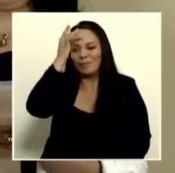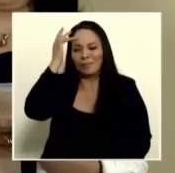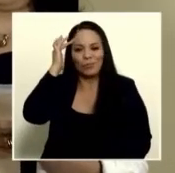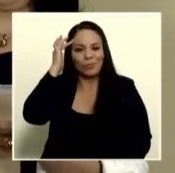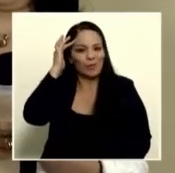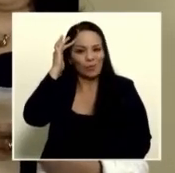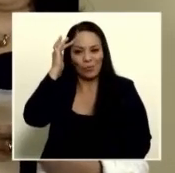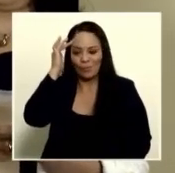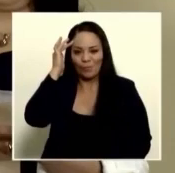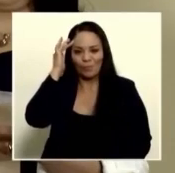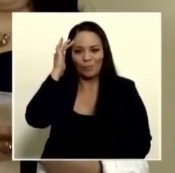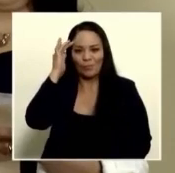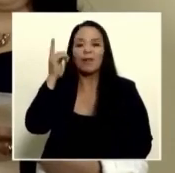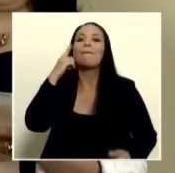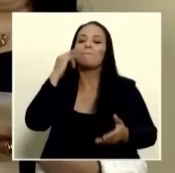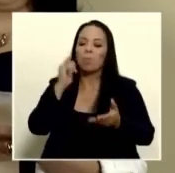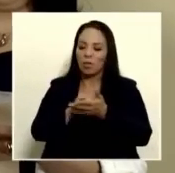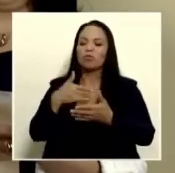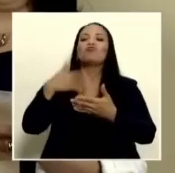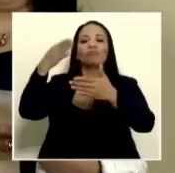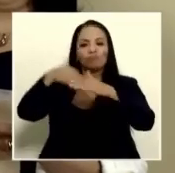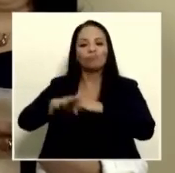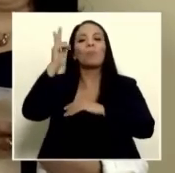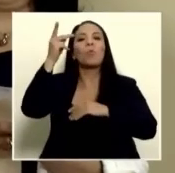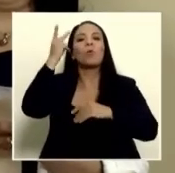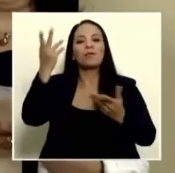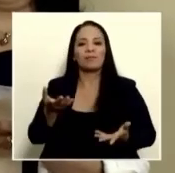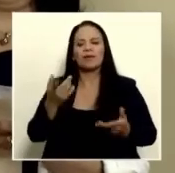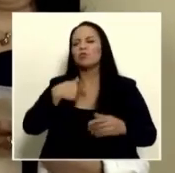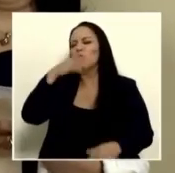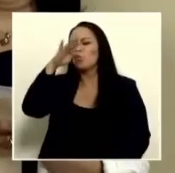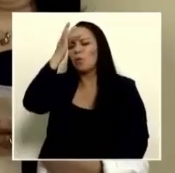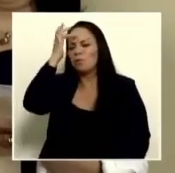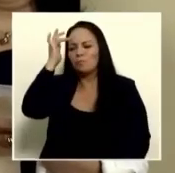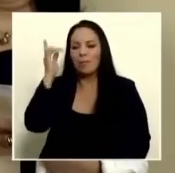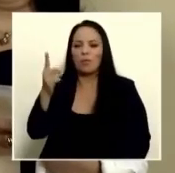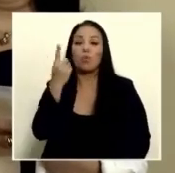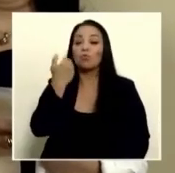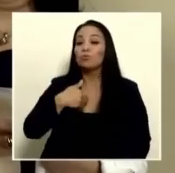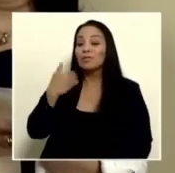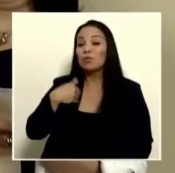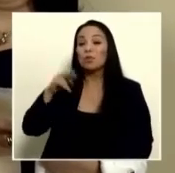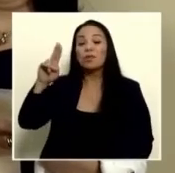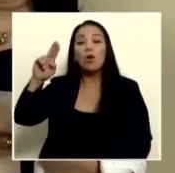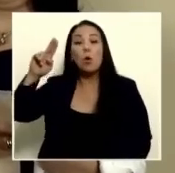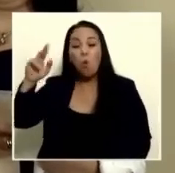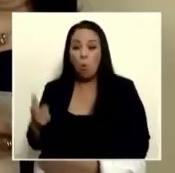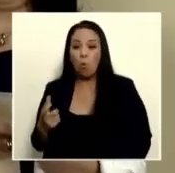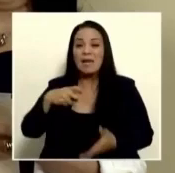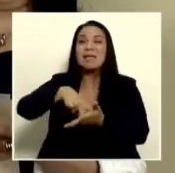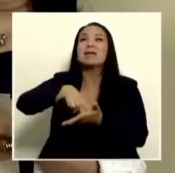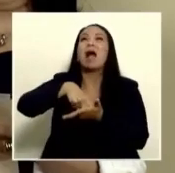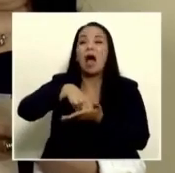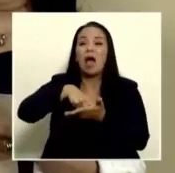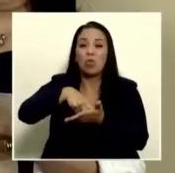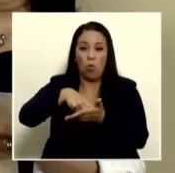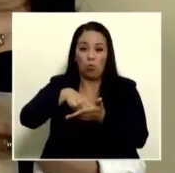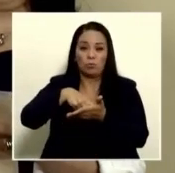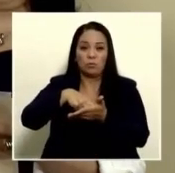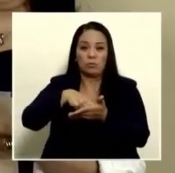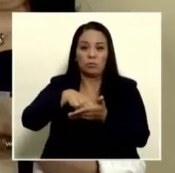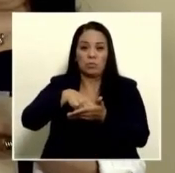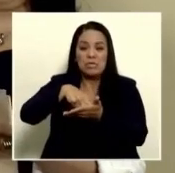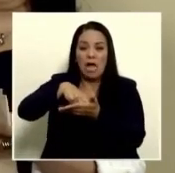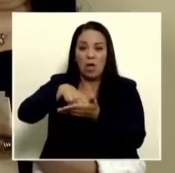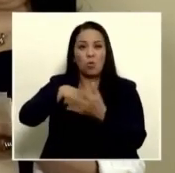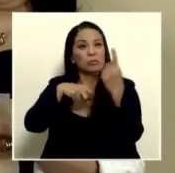por eso me metí en parte en política de aquel señor de Uber hincado ante un tráfico